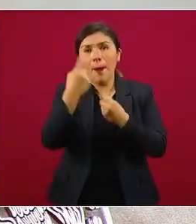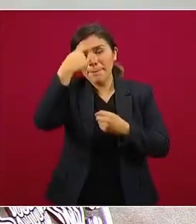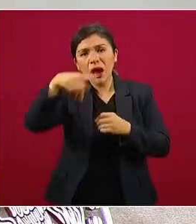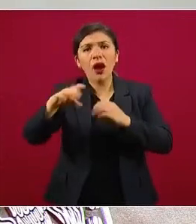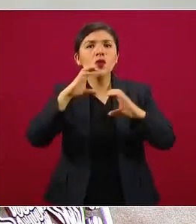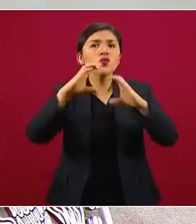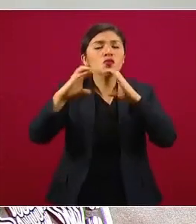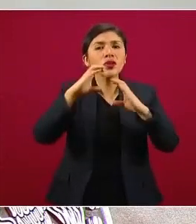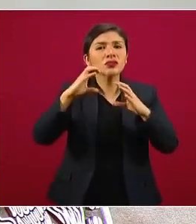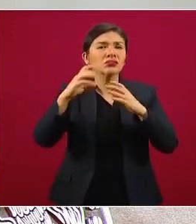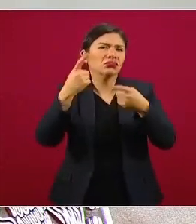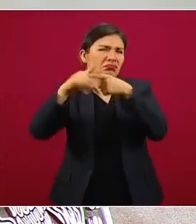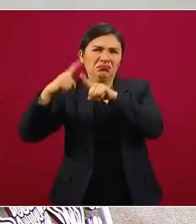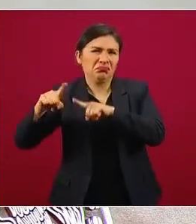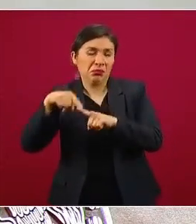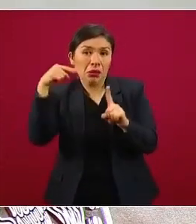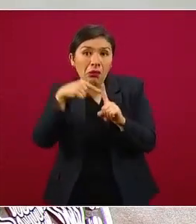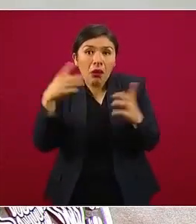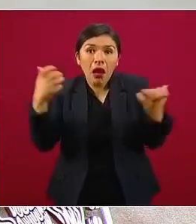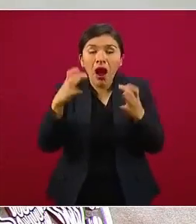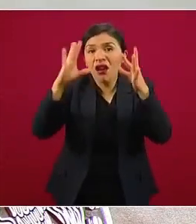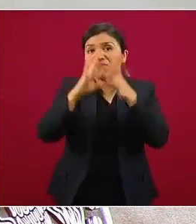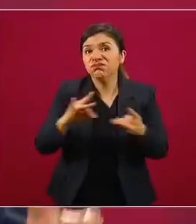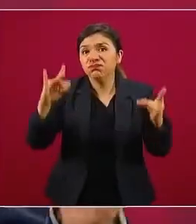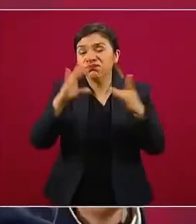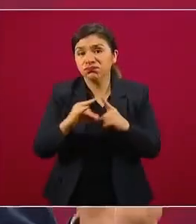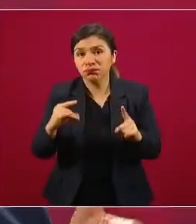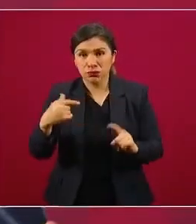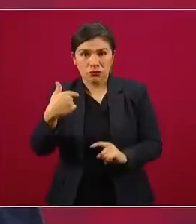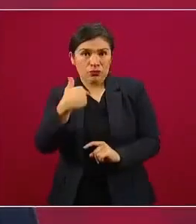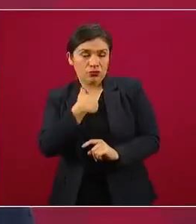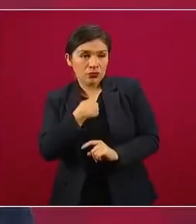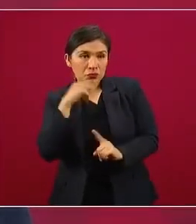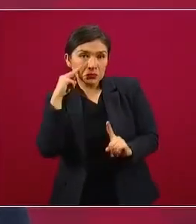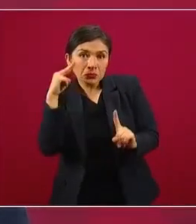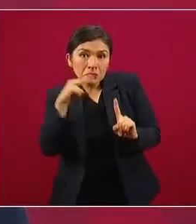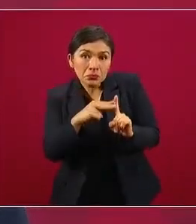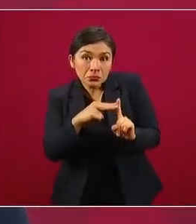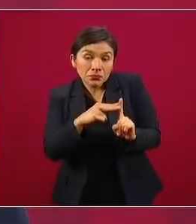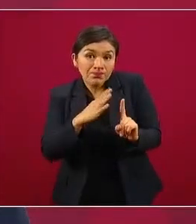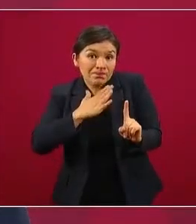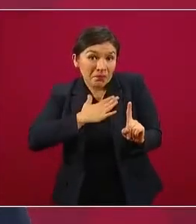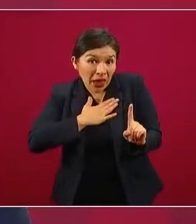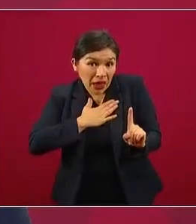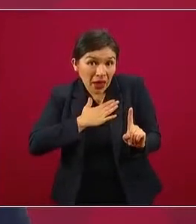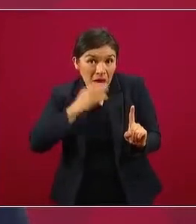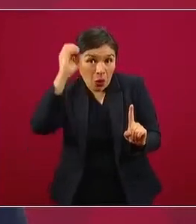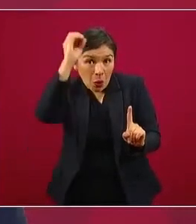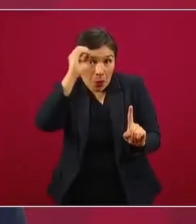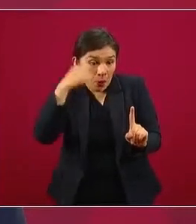por lo que a nosotros corresponde